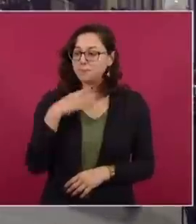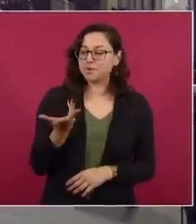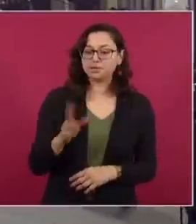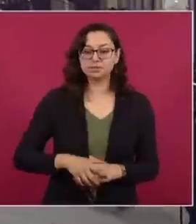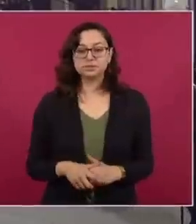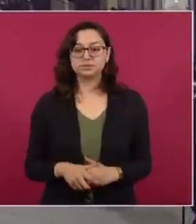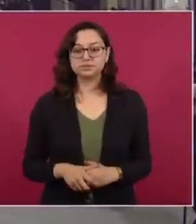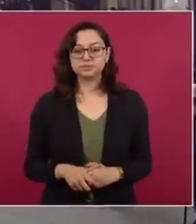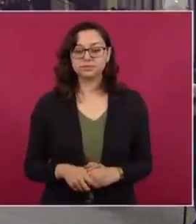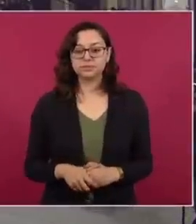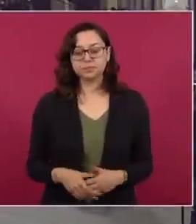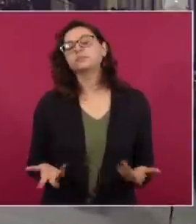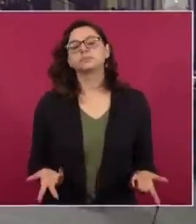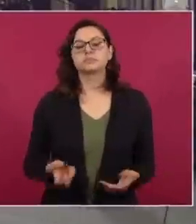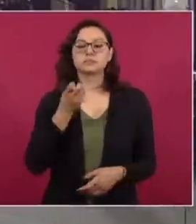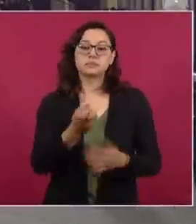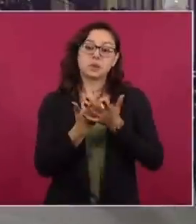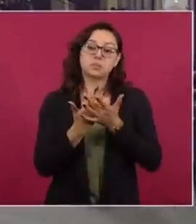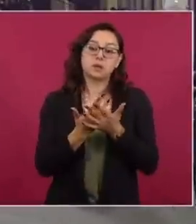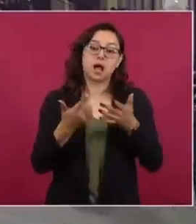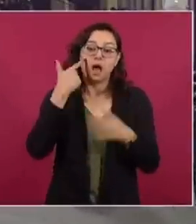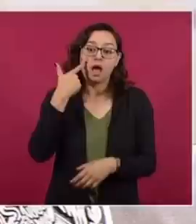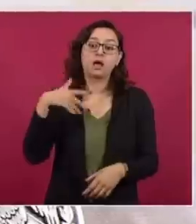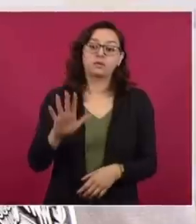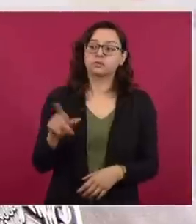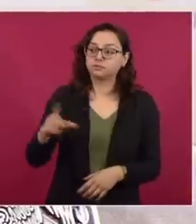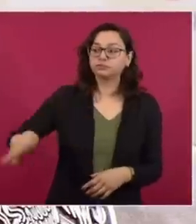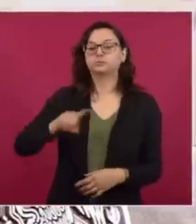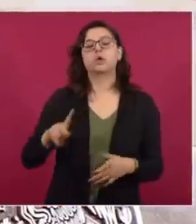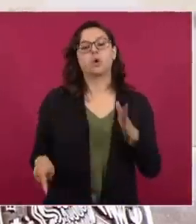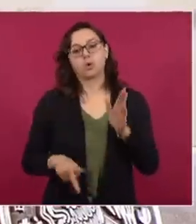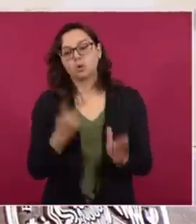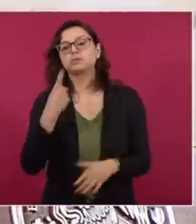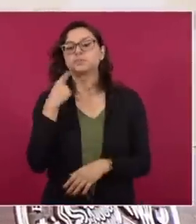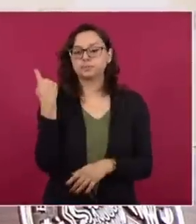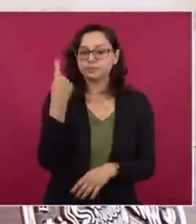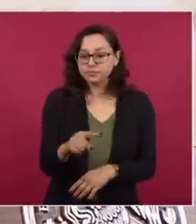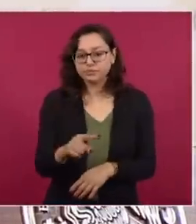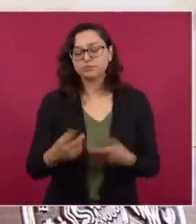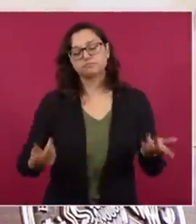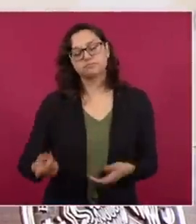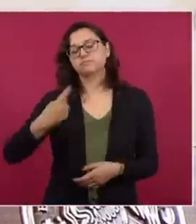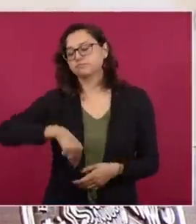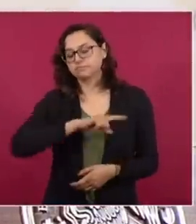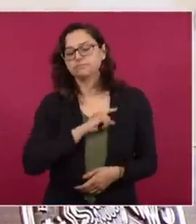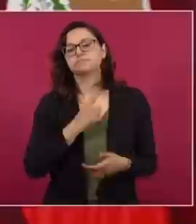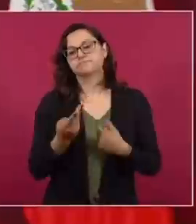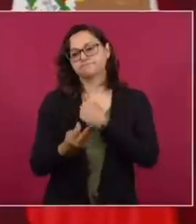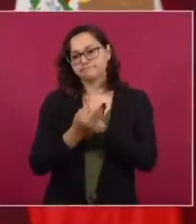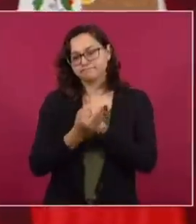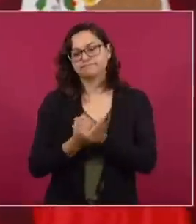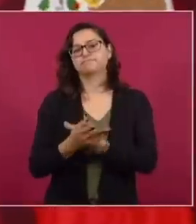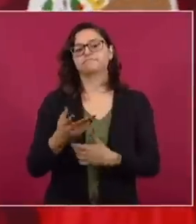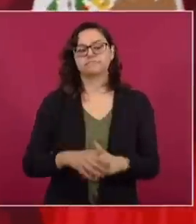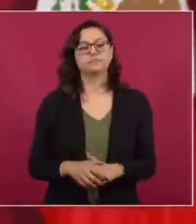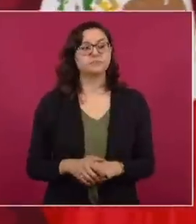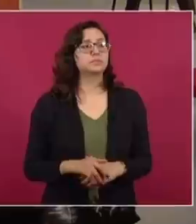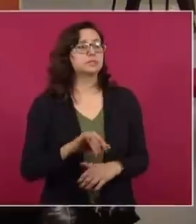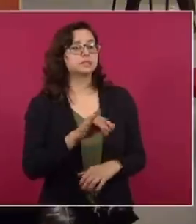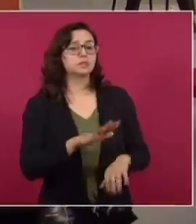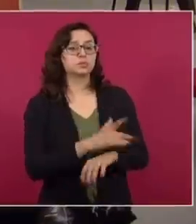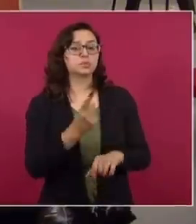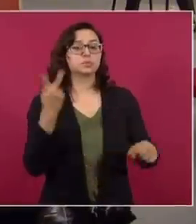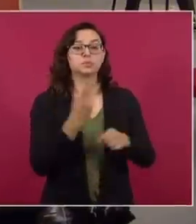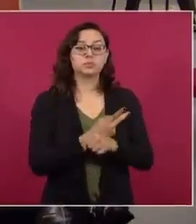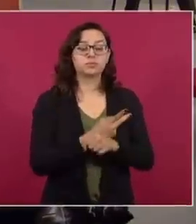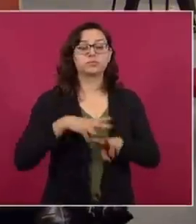están ahora reclamando y buscar la forma de defendernos legalmente. Sí, porque mucho de